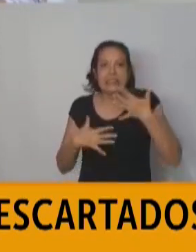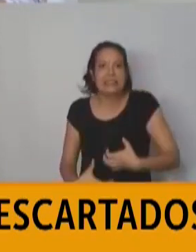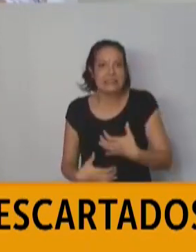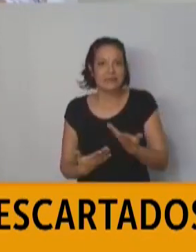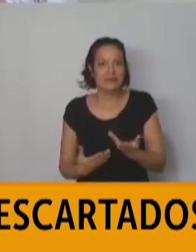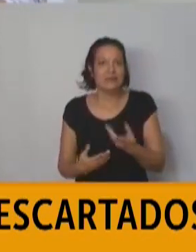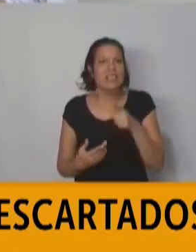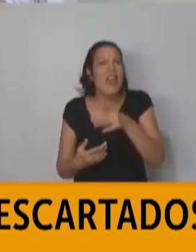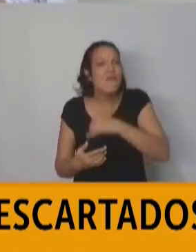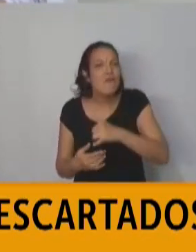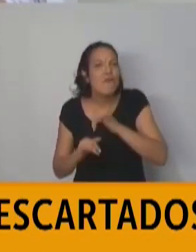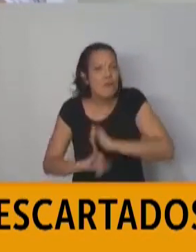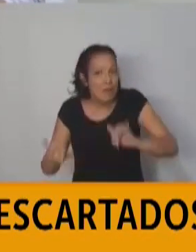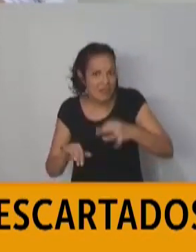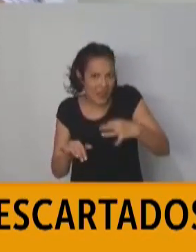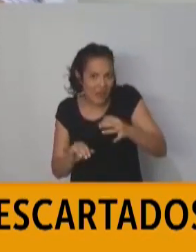no debería difundirse?